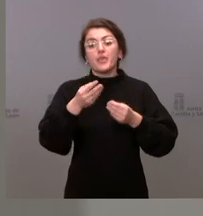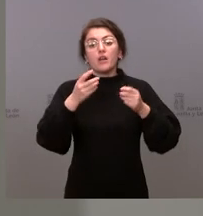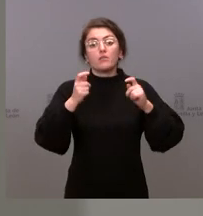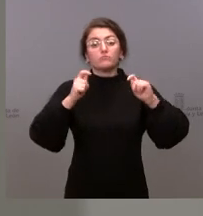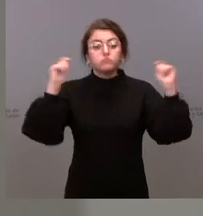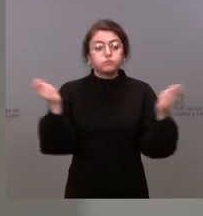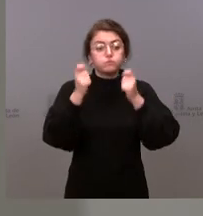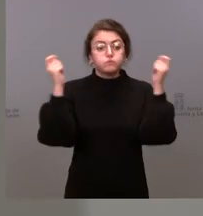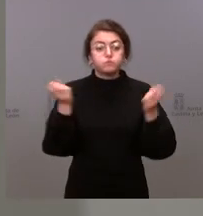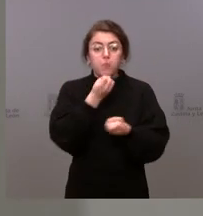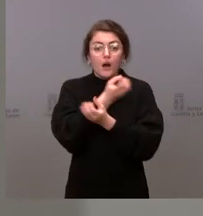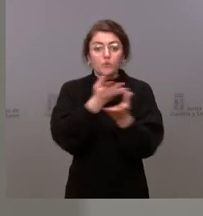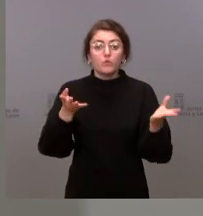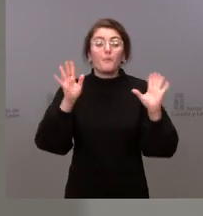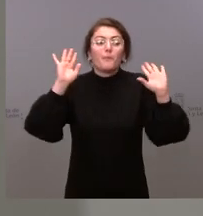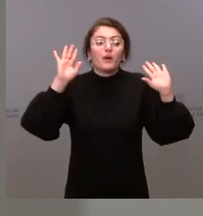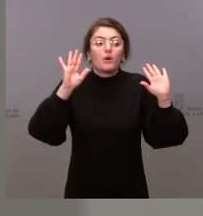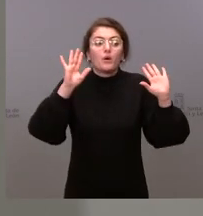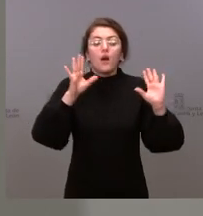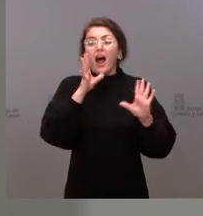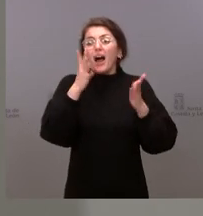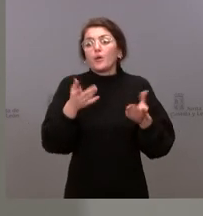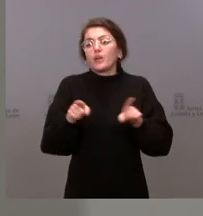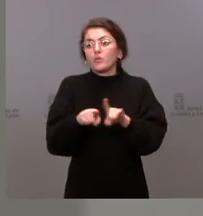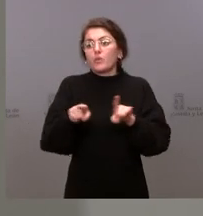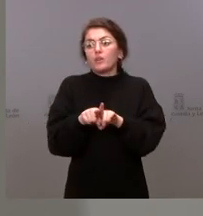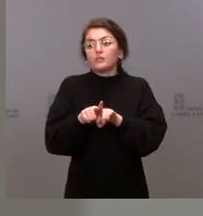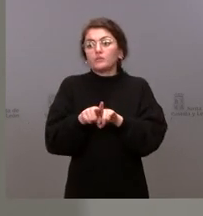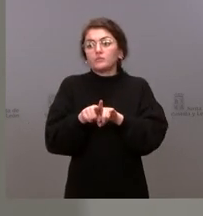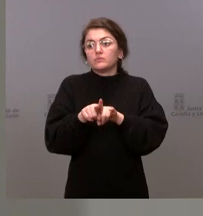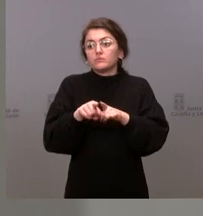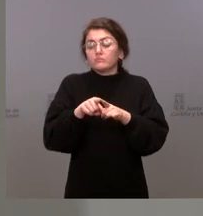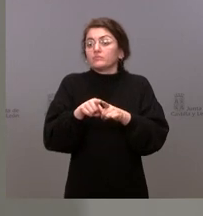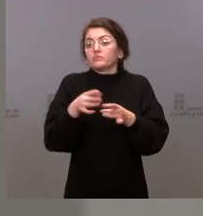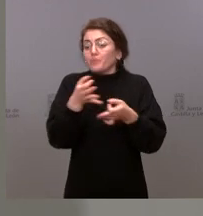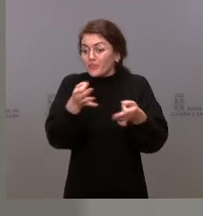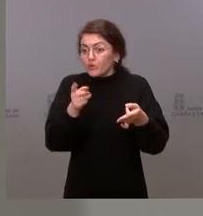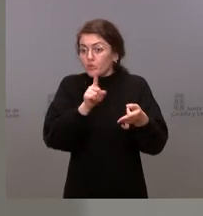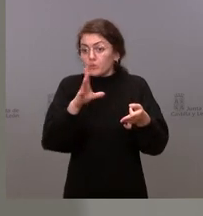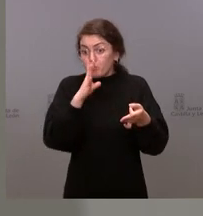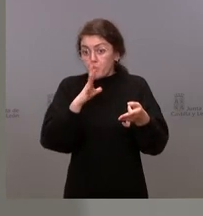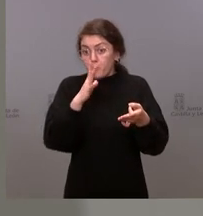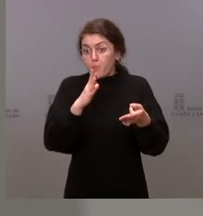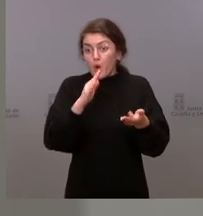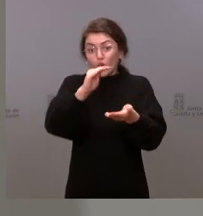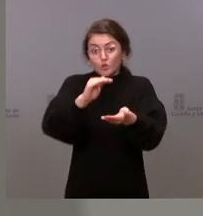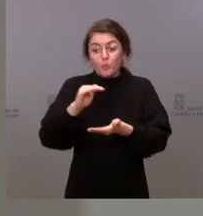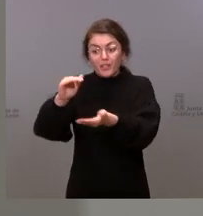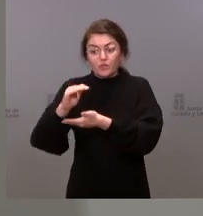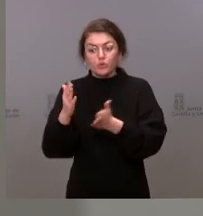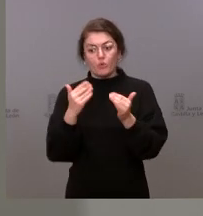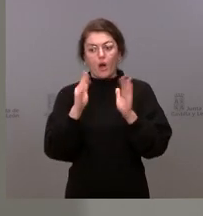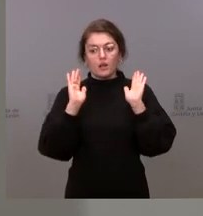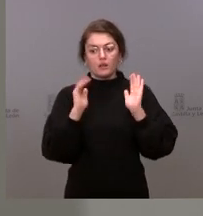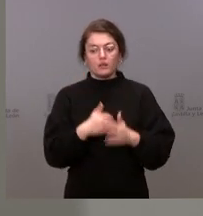anuncio de momento se ha quedado en un anuncio, entre otras cosas, porque hay un problema de suministros. Nosotros lo hemos dicho antes y lo decimos ahora,